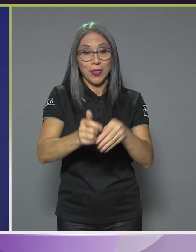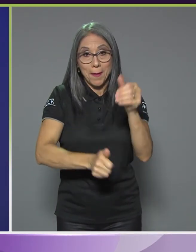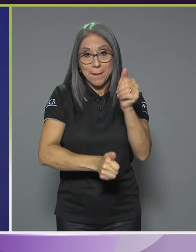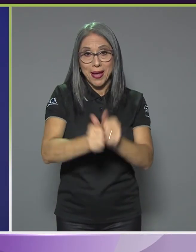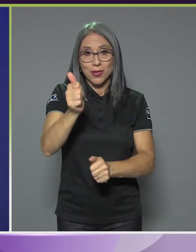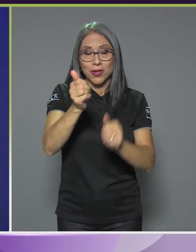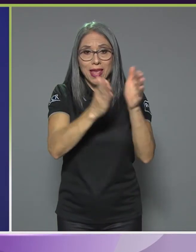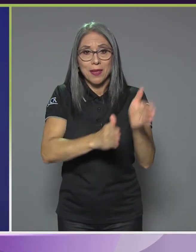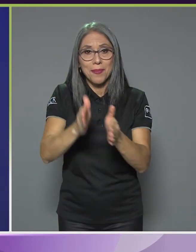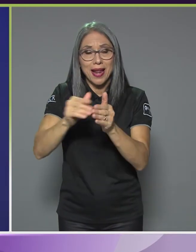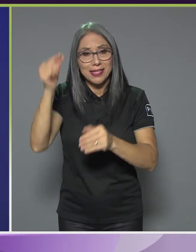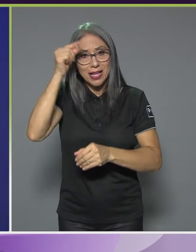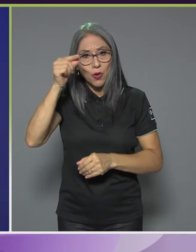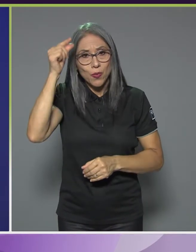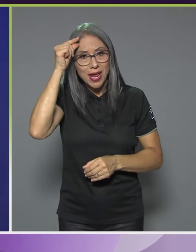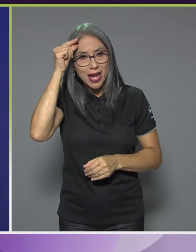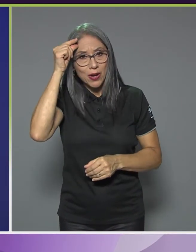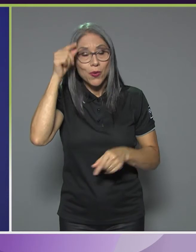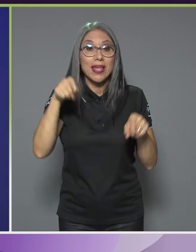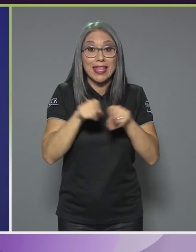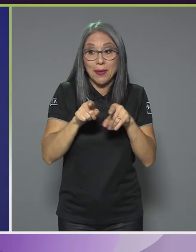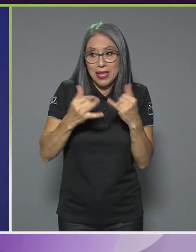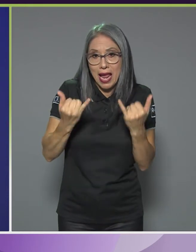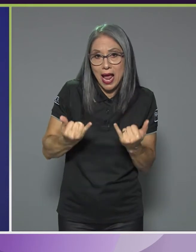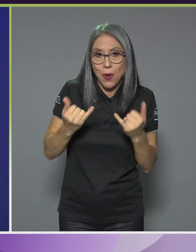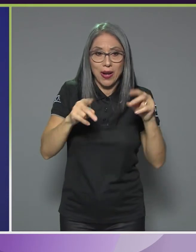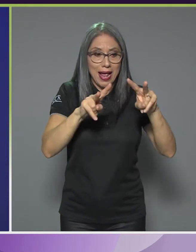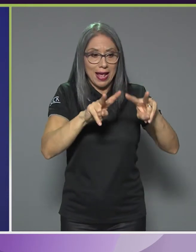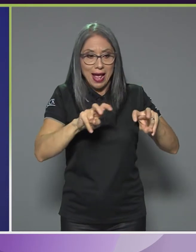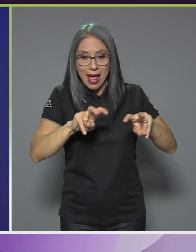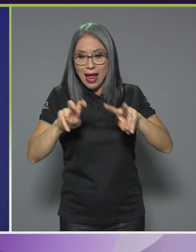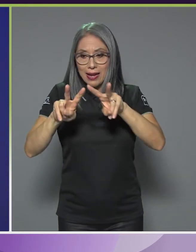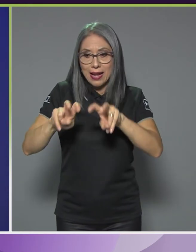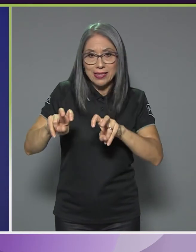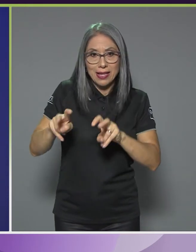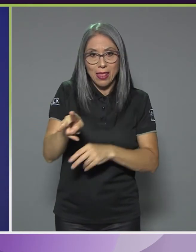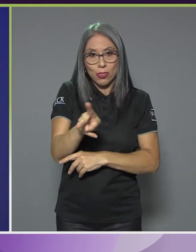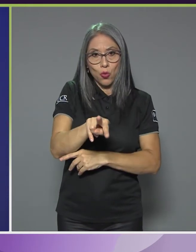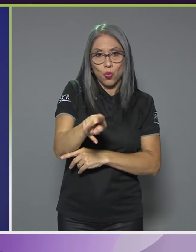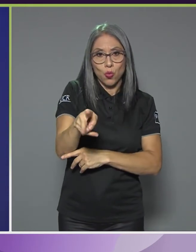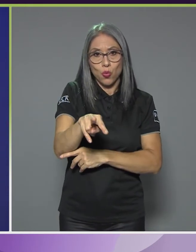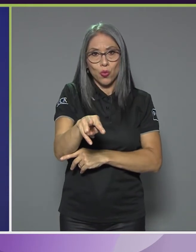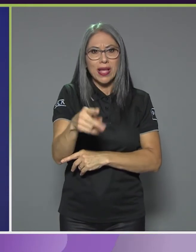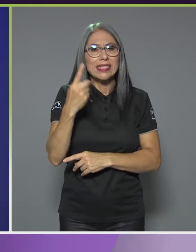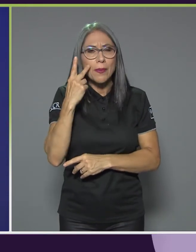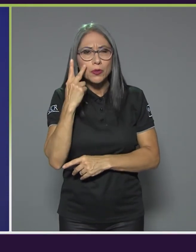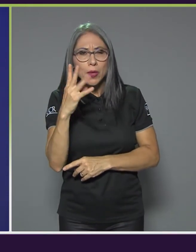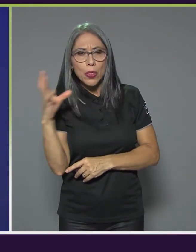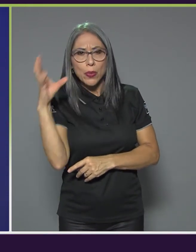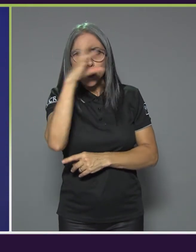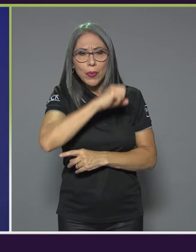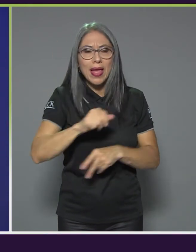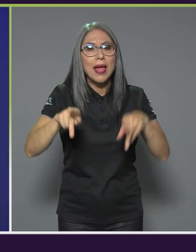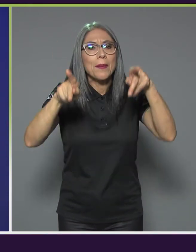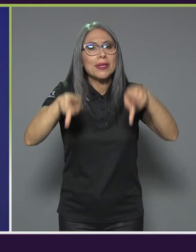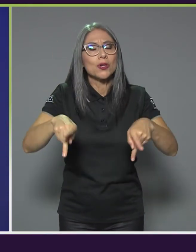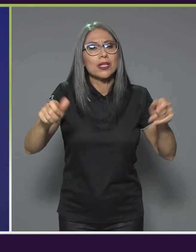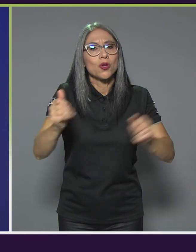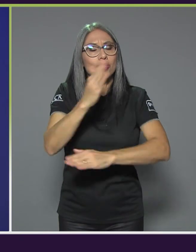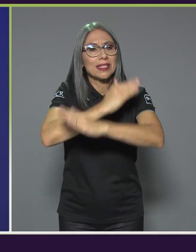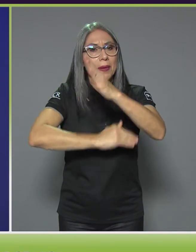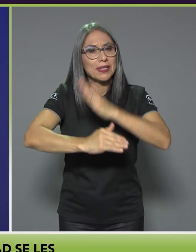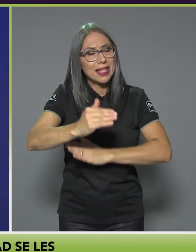y los que estamos analizando en este programa no son la excepción, es que las personas con discapacidad se les coloca en una sección,